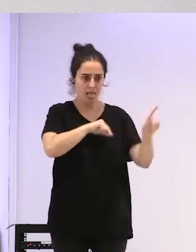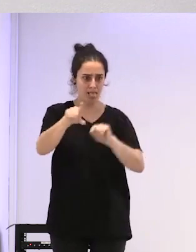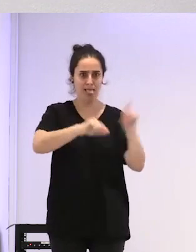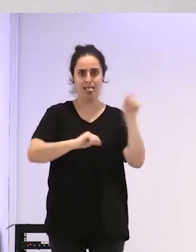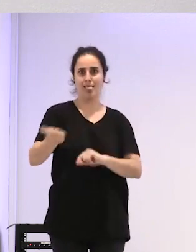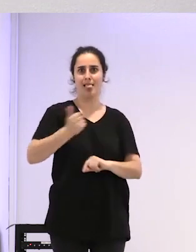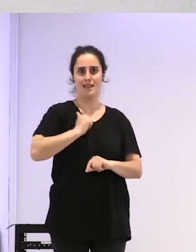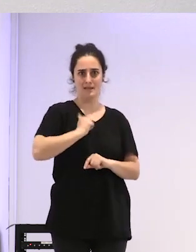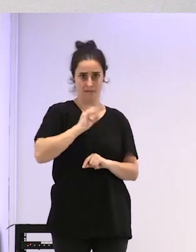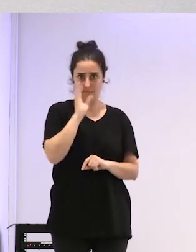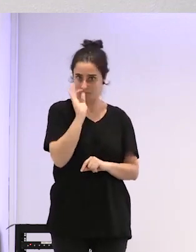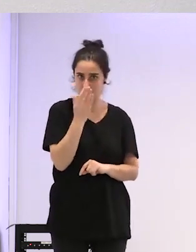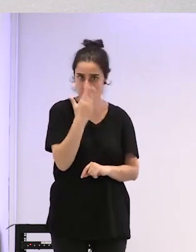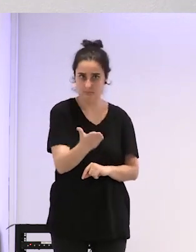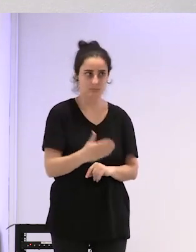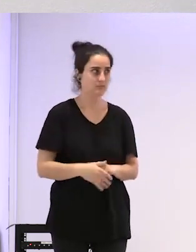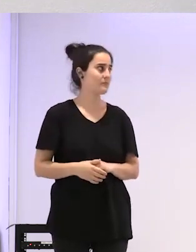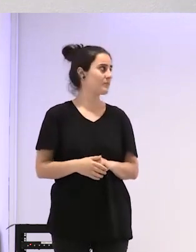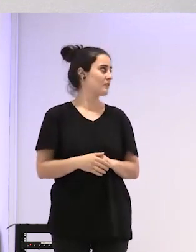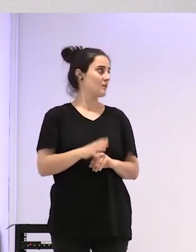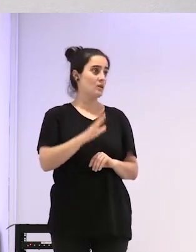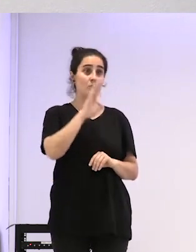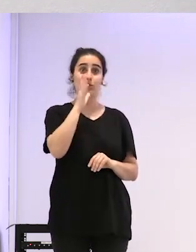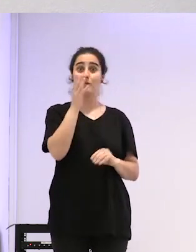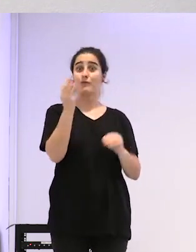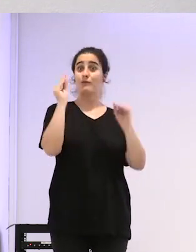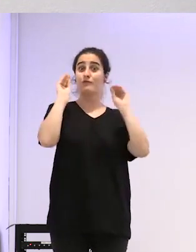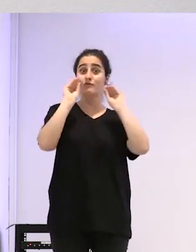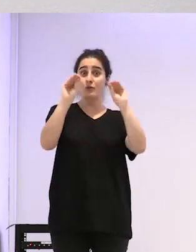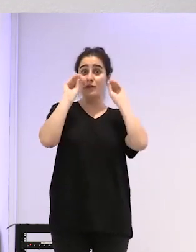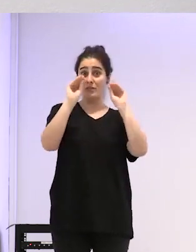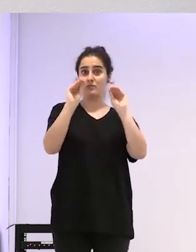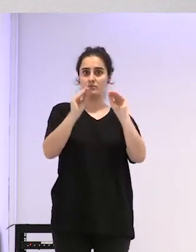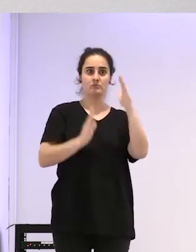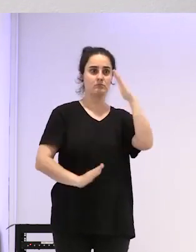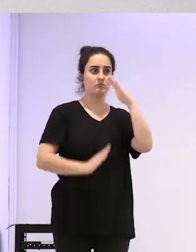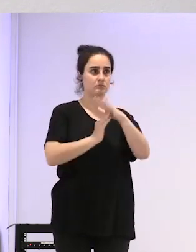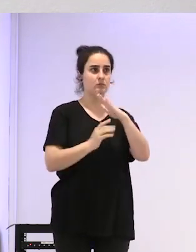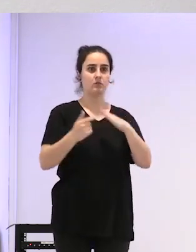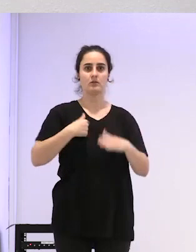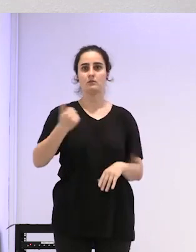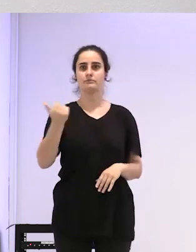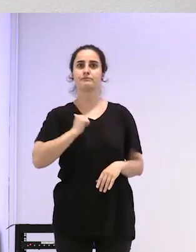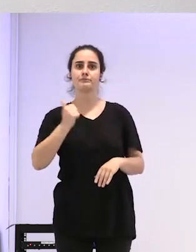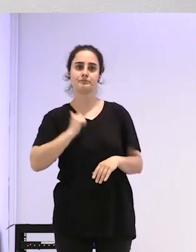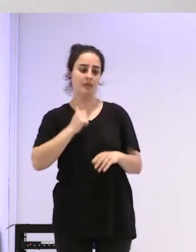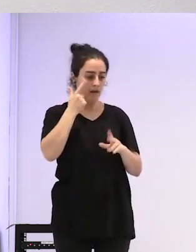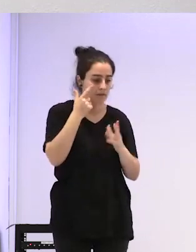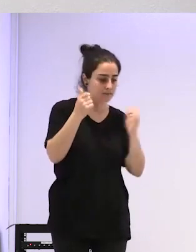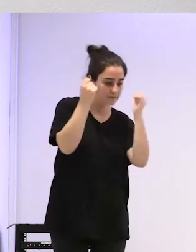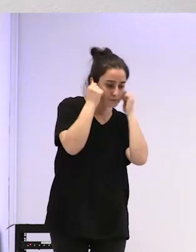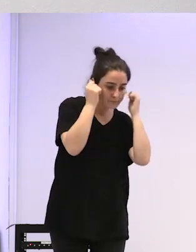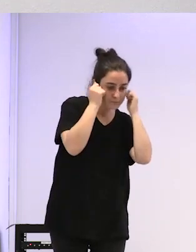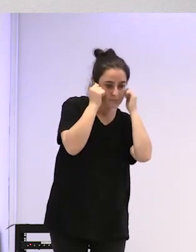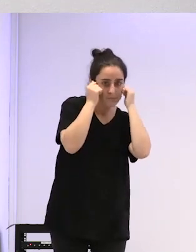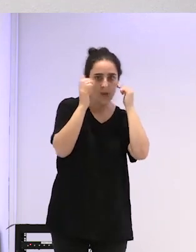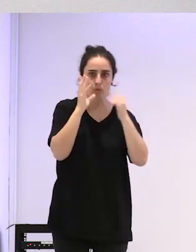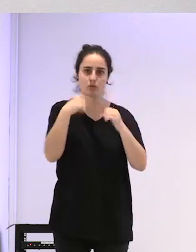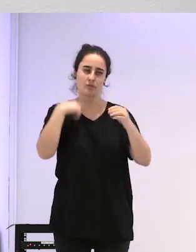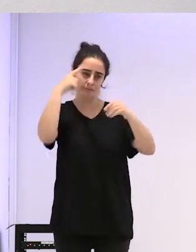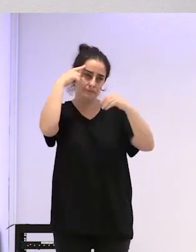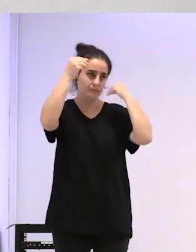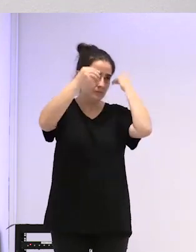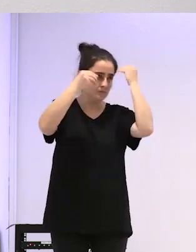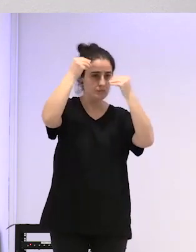sí, sí muchas de las formaciones se pararon y me dio tiempo porque era algo que me rondaba mucho en la